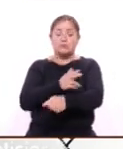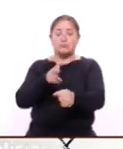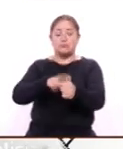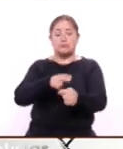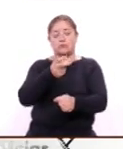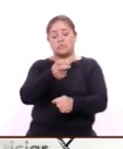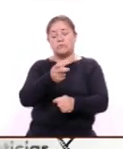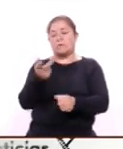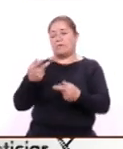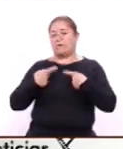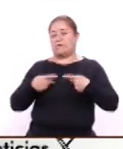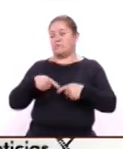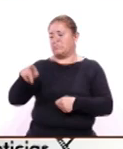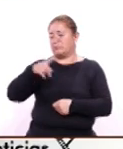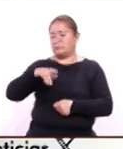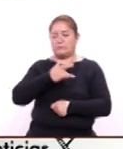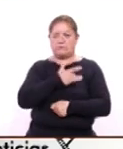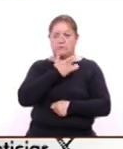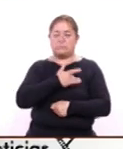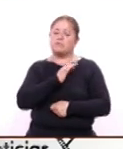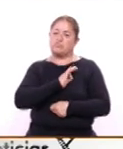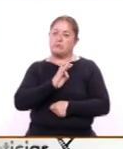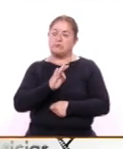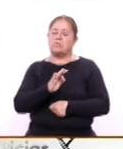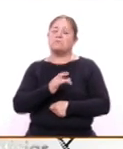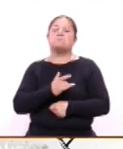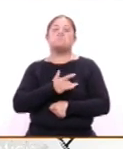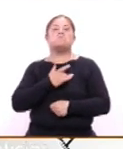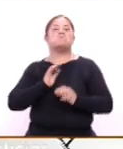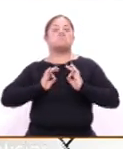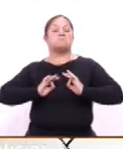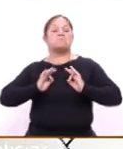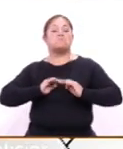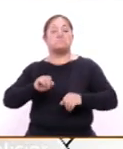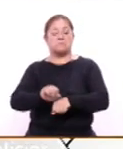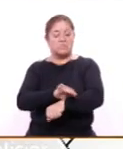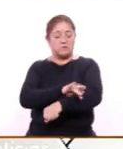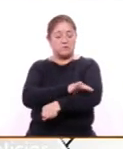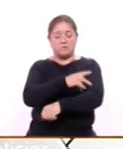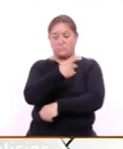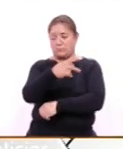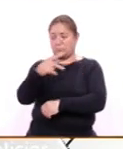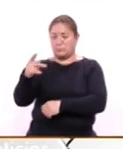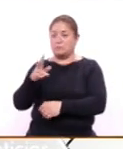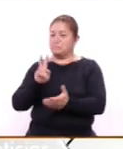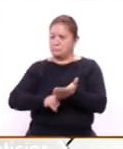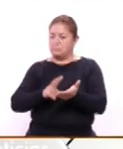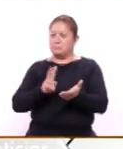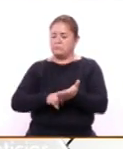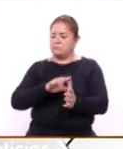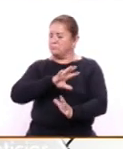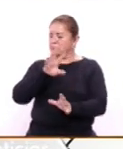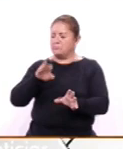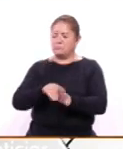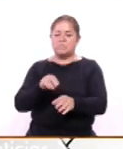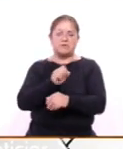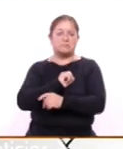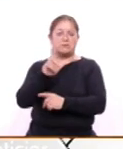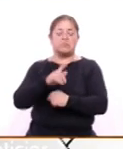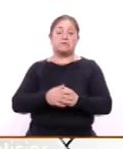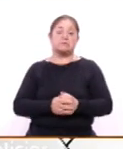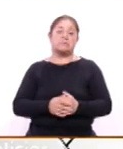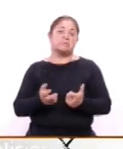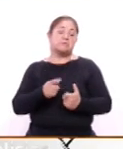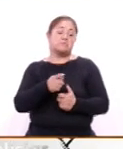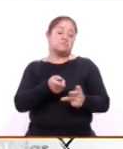en donde la gente pudiera sentirse cómoda, en donde sus emociones fueran validadas con todos los especialistas. Entonces, bueno, es